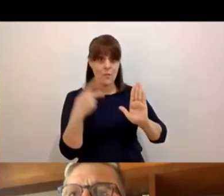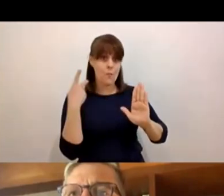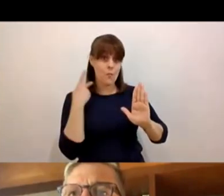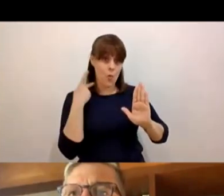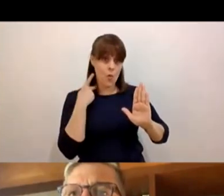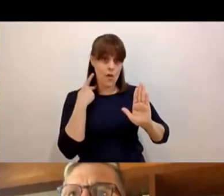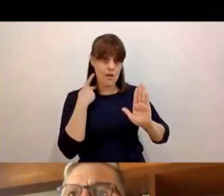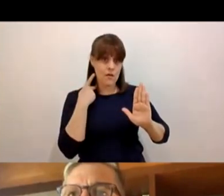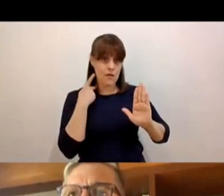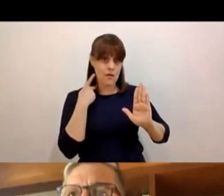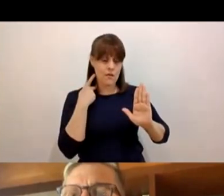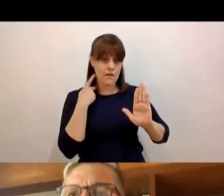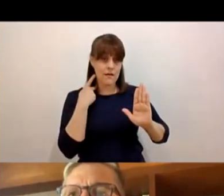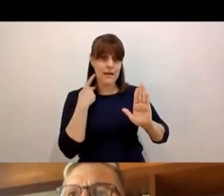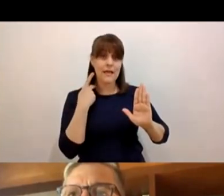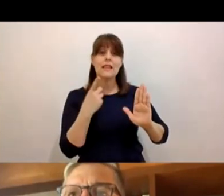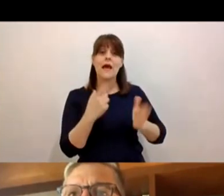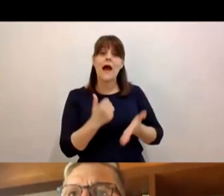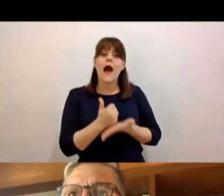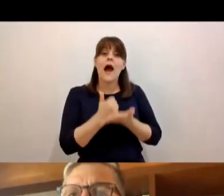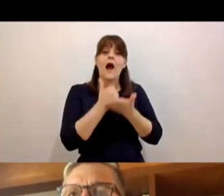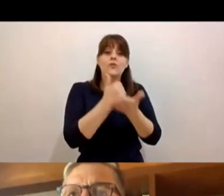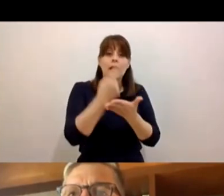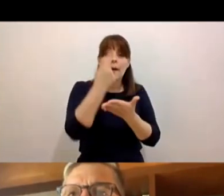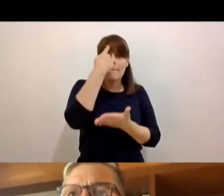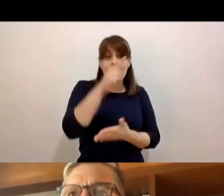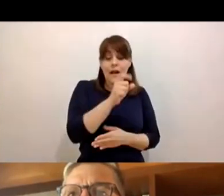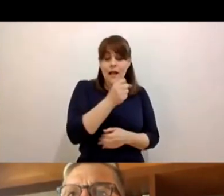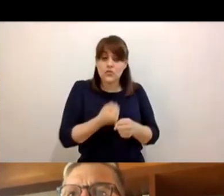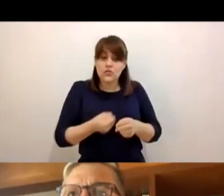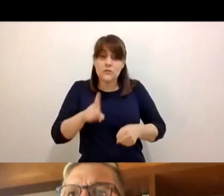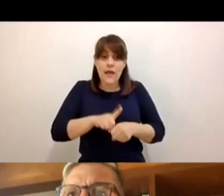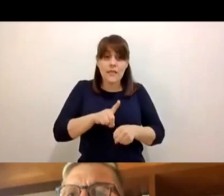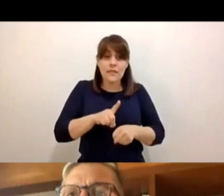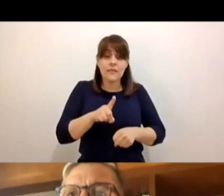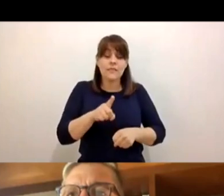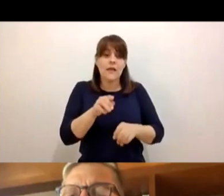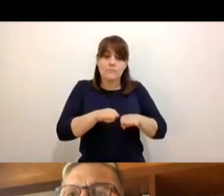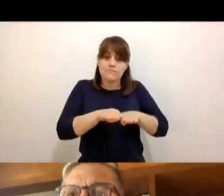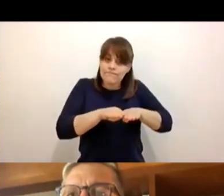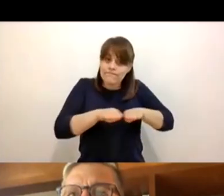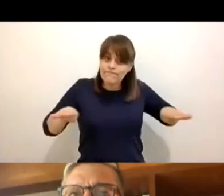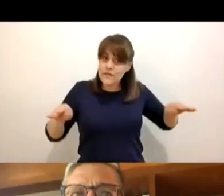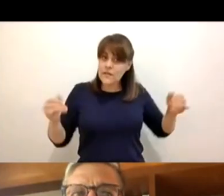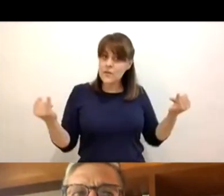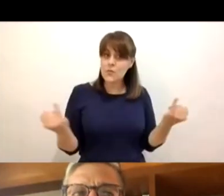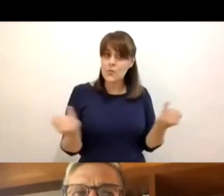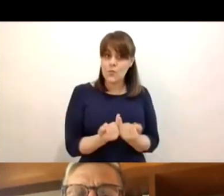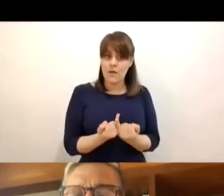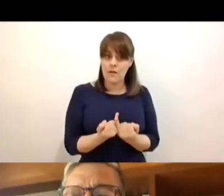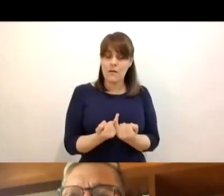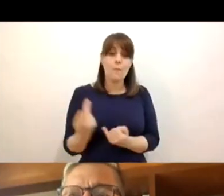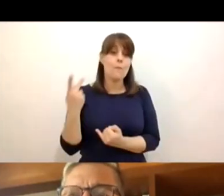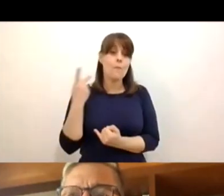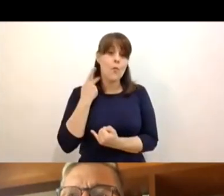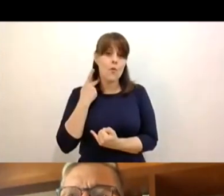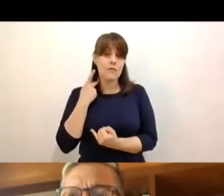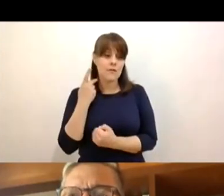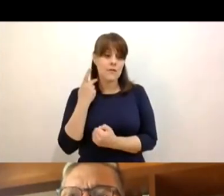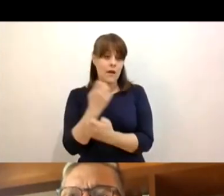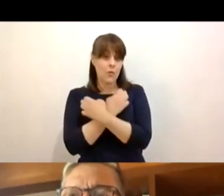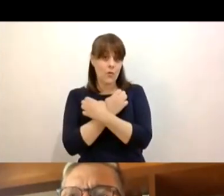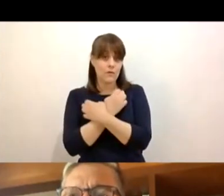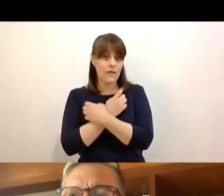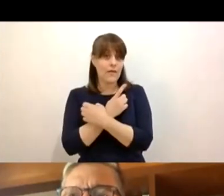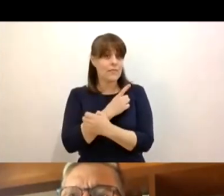le va a dar equidad a nuestra sociedad, es la única política para que haya realmente una democracia